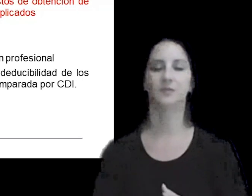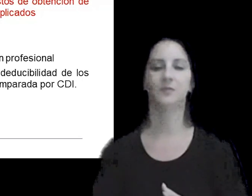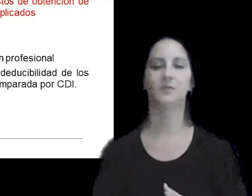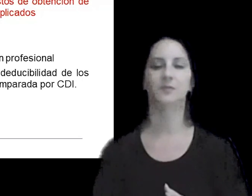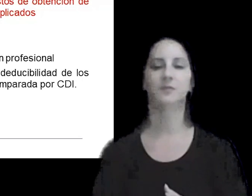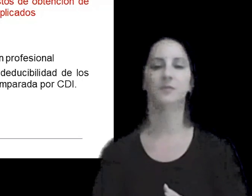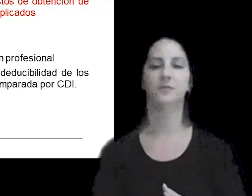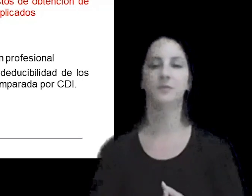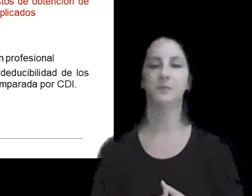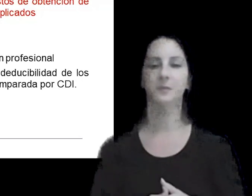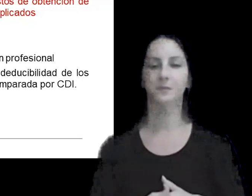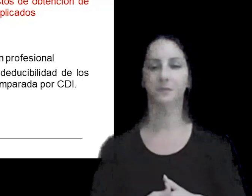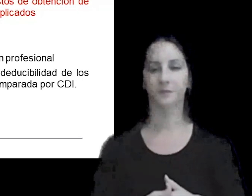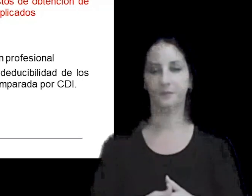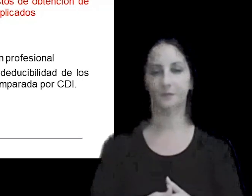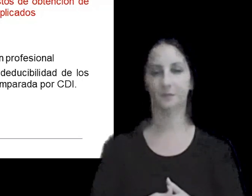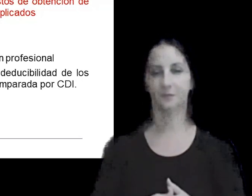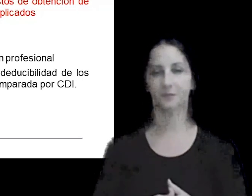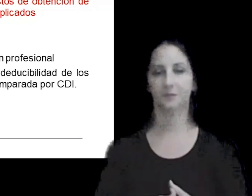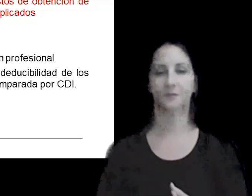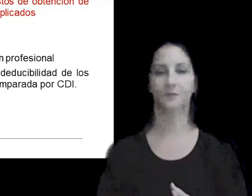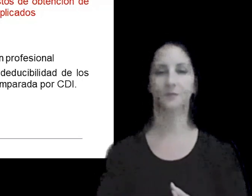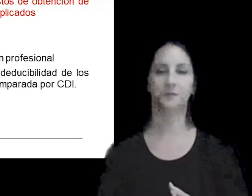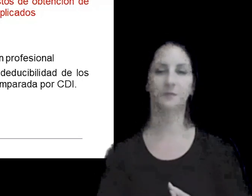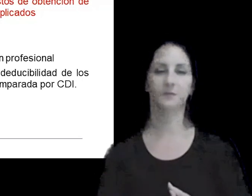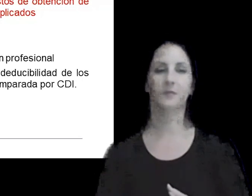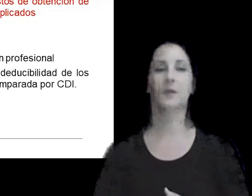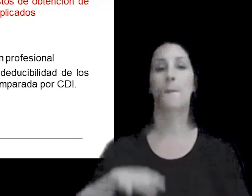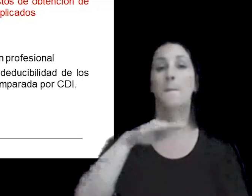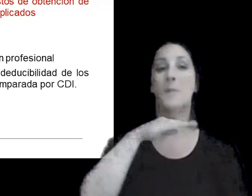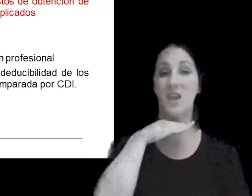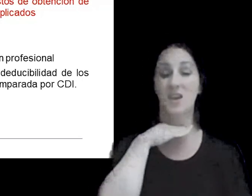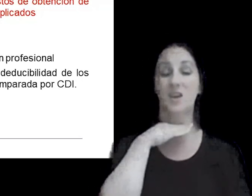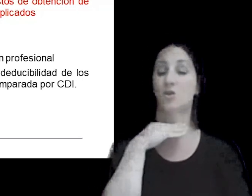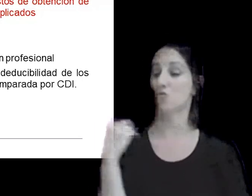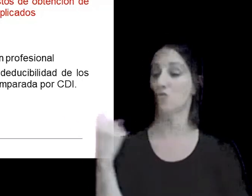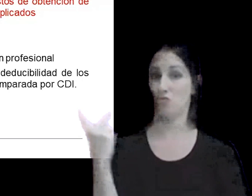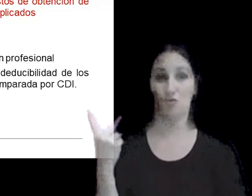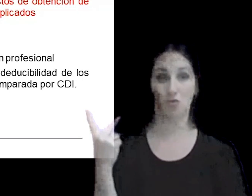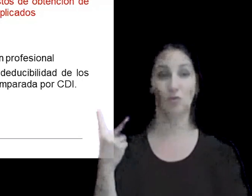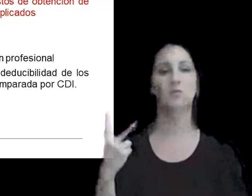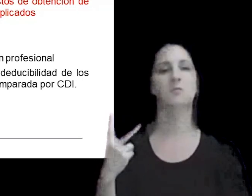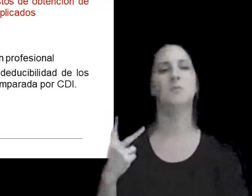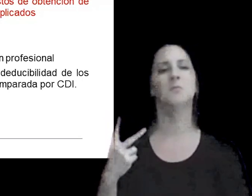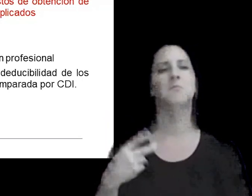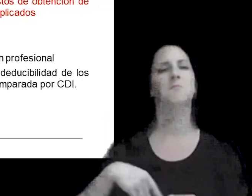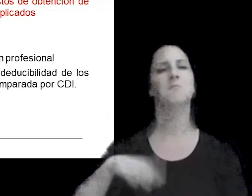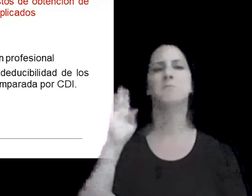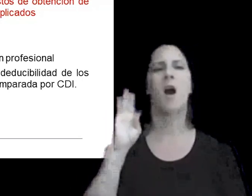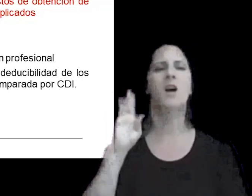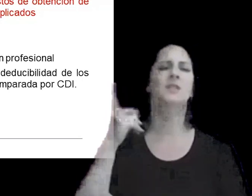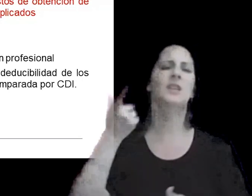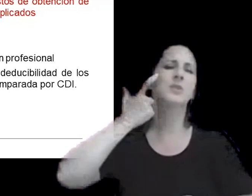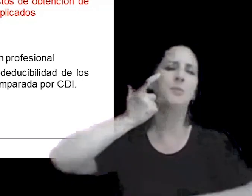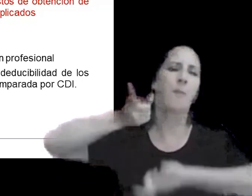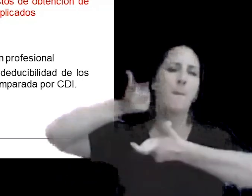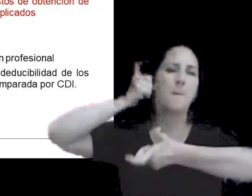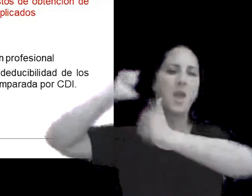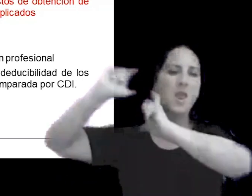como comentaba junto con México son los dos países de mayor recorrido de mayor